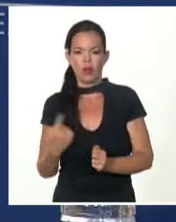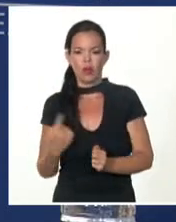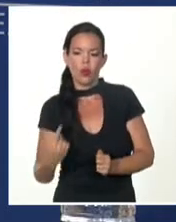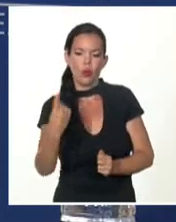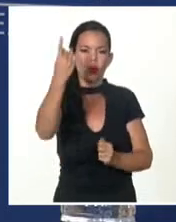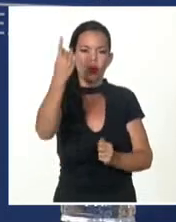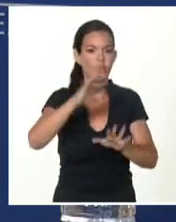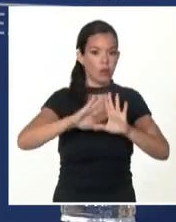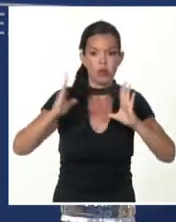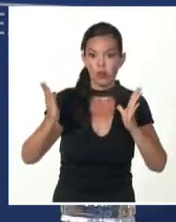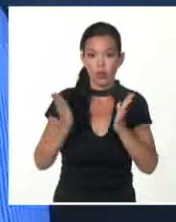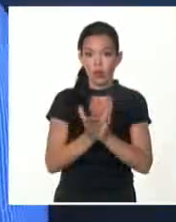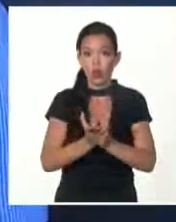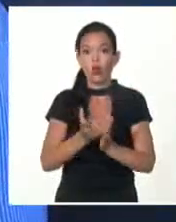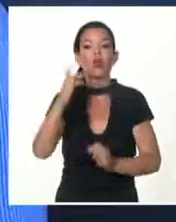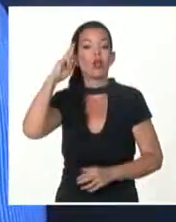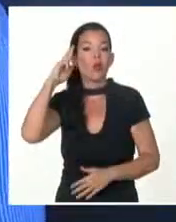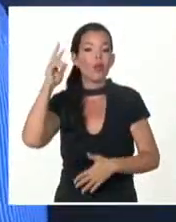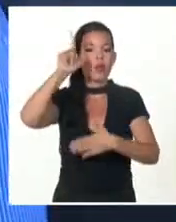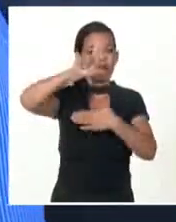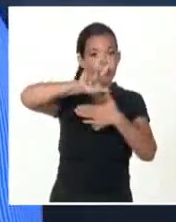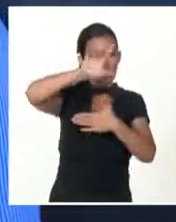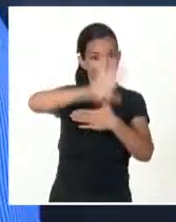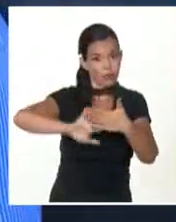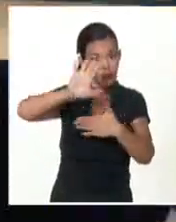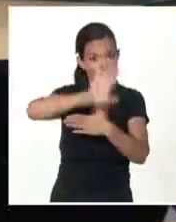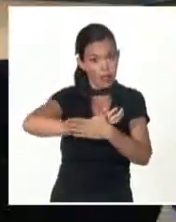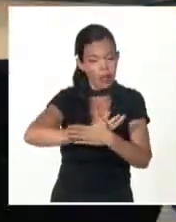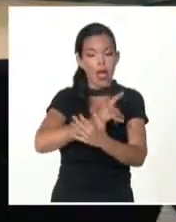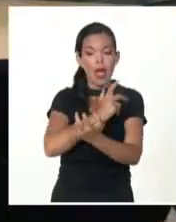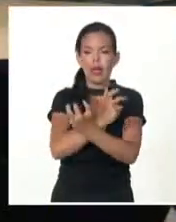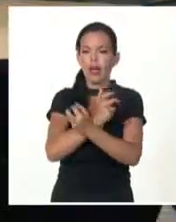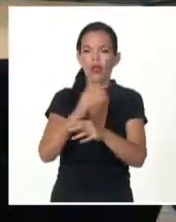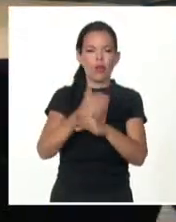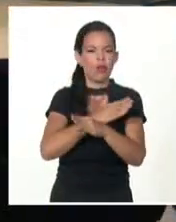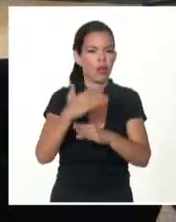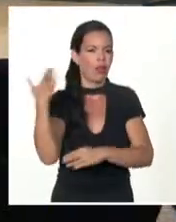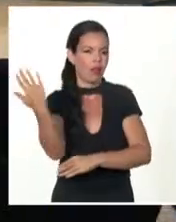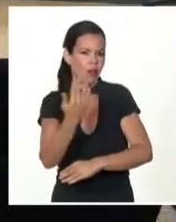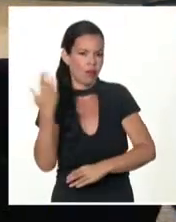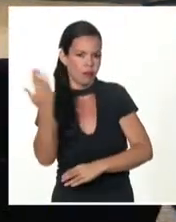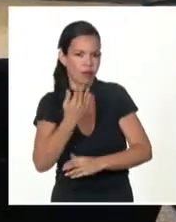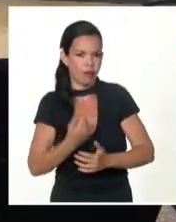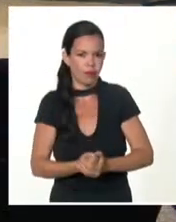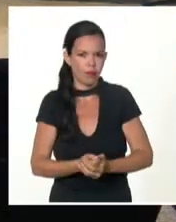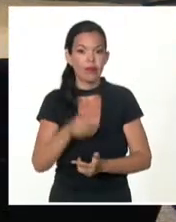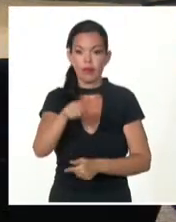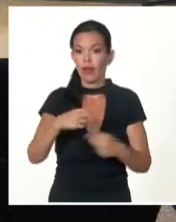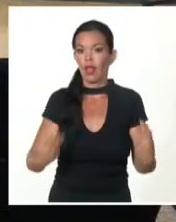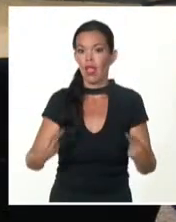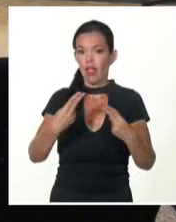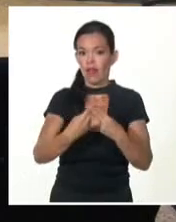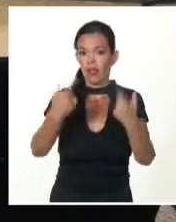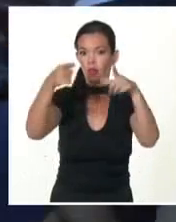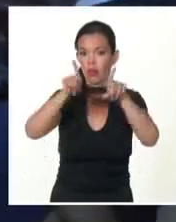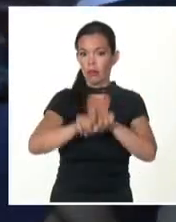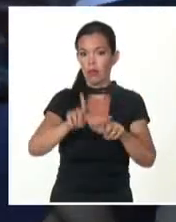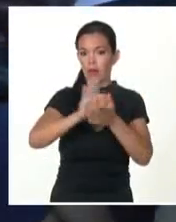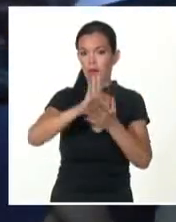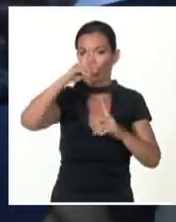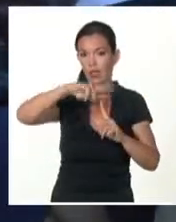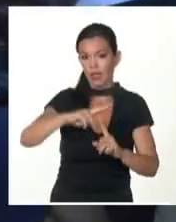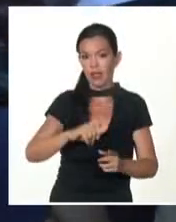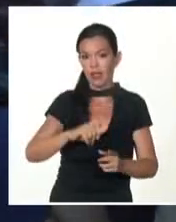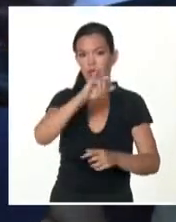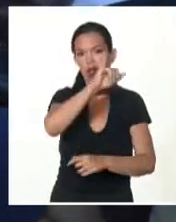y que los riesgos son diversos. El 39º Congreso de Cocal, que se celebrará en Varadero, Matanzas, del 4 al 6 de julio, incluirá